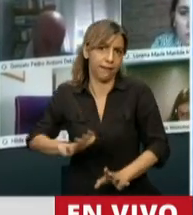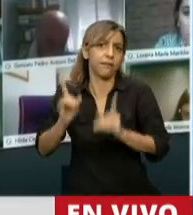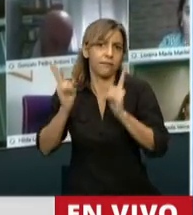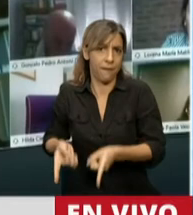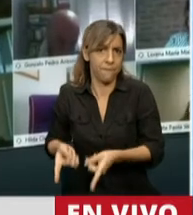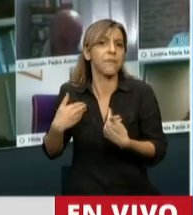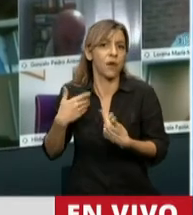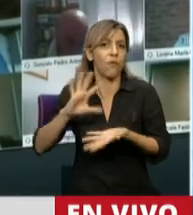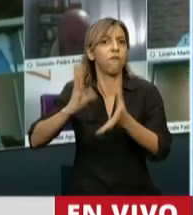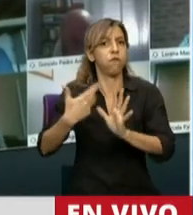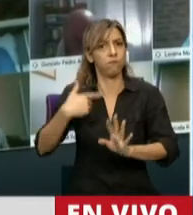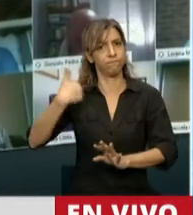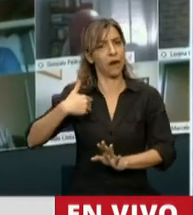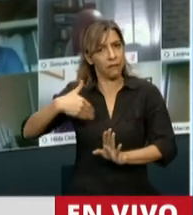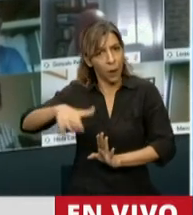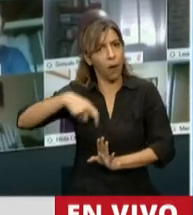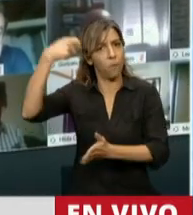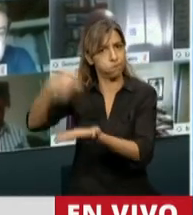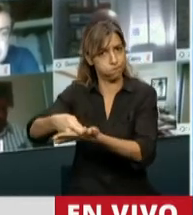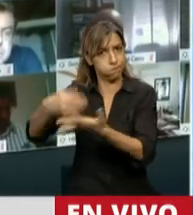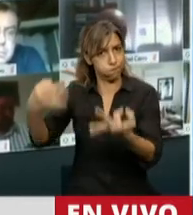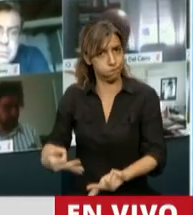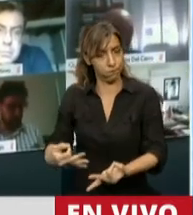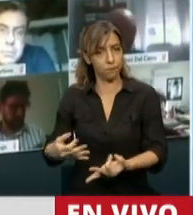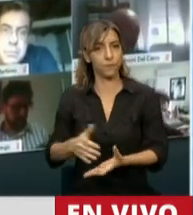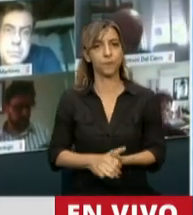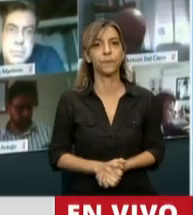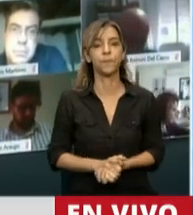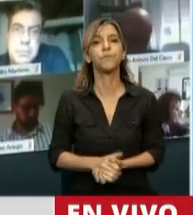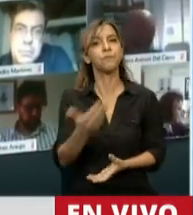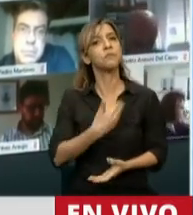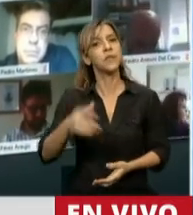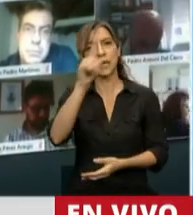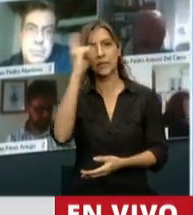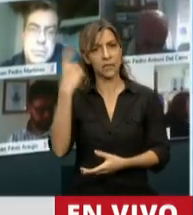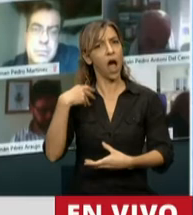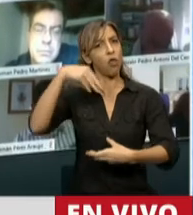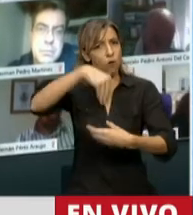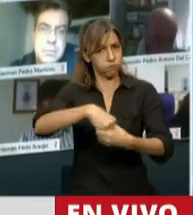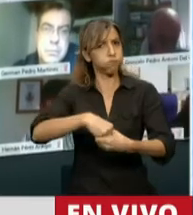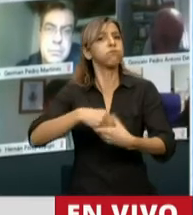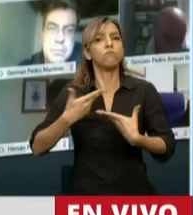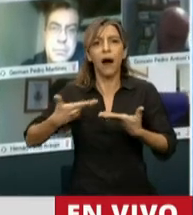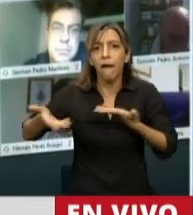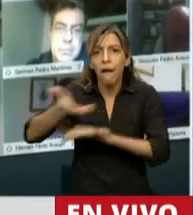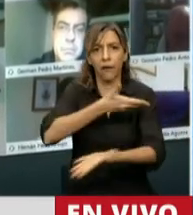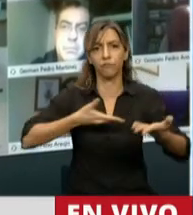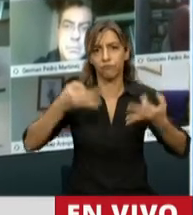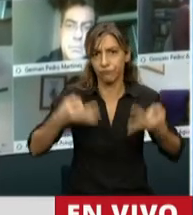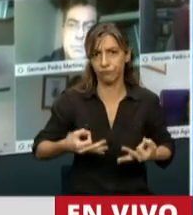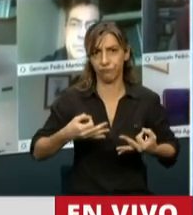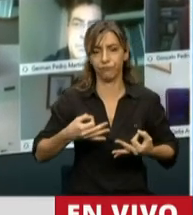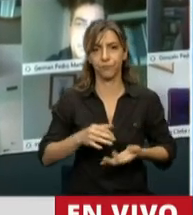acompañar una recuperación productiva con un rol activo del Estado. Es importantísimo el